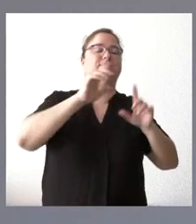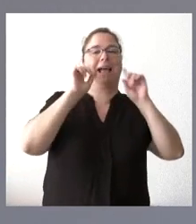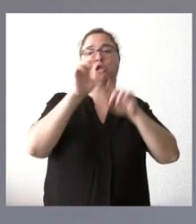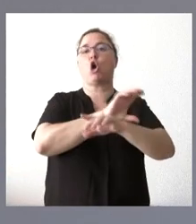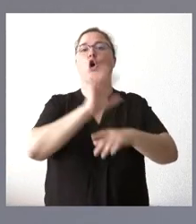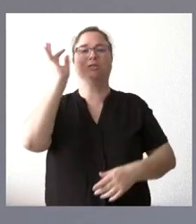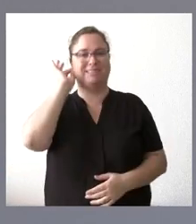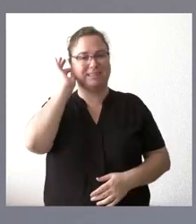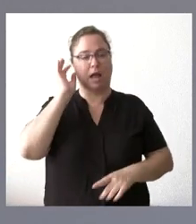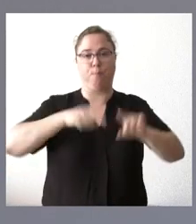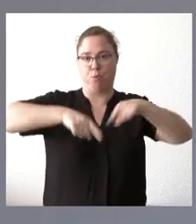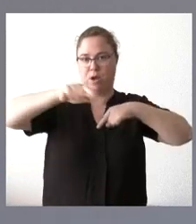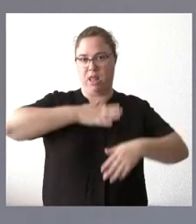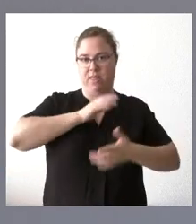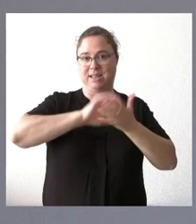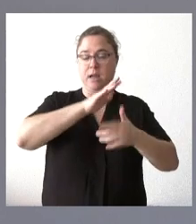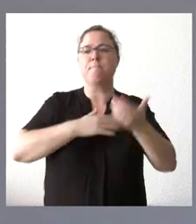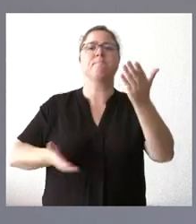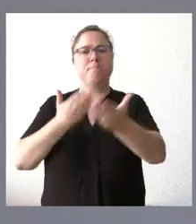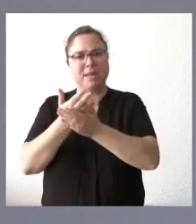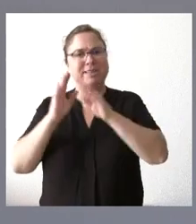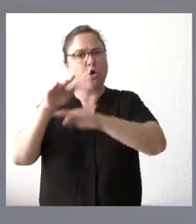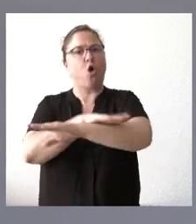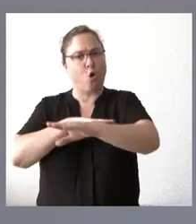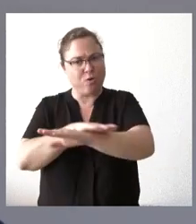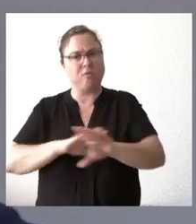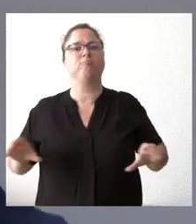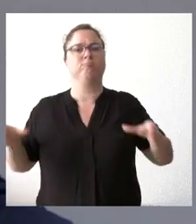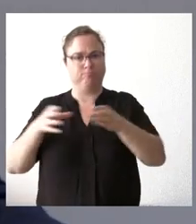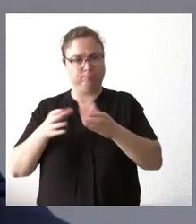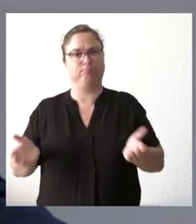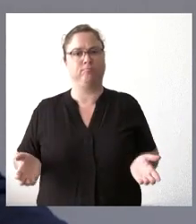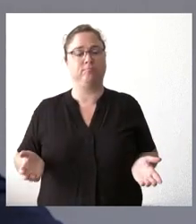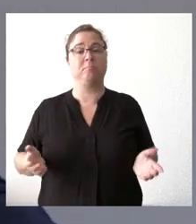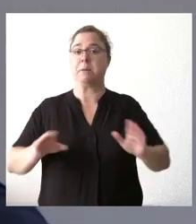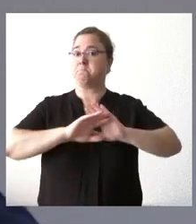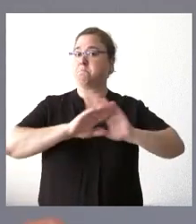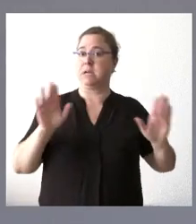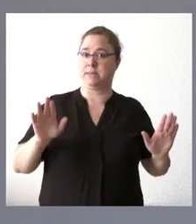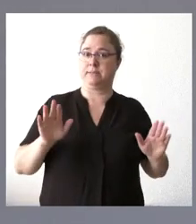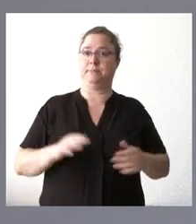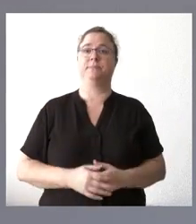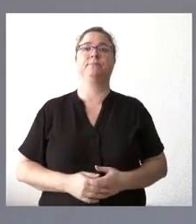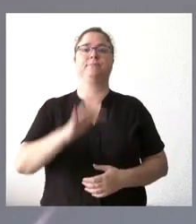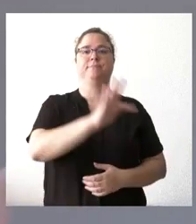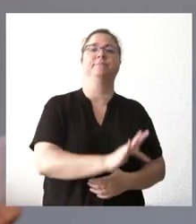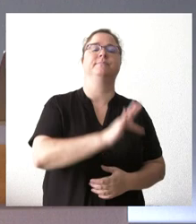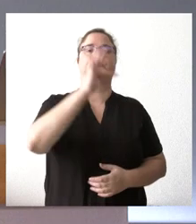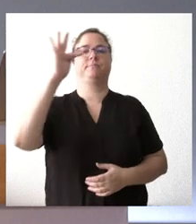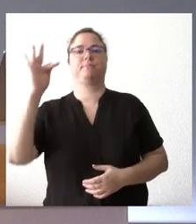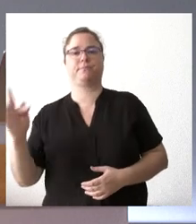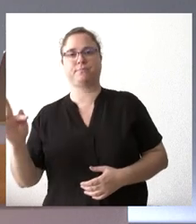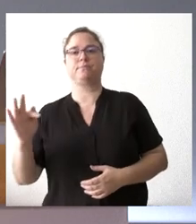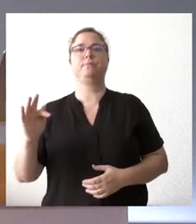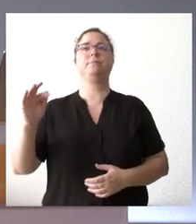de movilidad, que solicita una reunión con el Gobierno de España. Y, sin más, pues te doy la palabra al